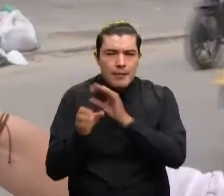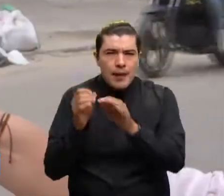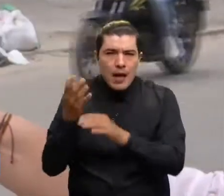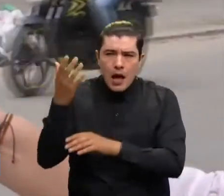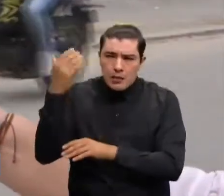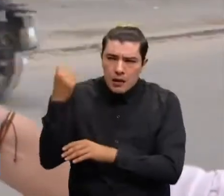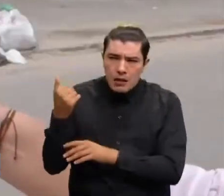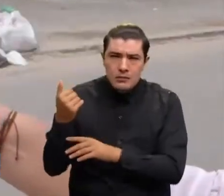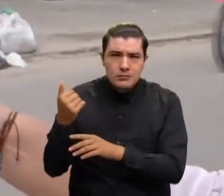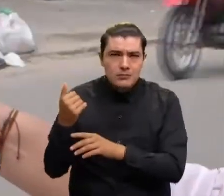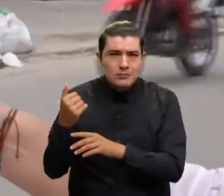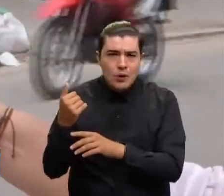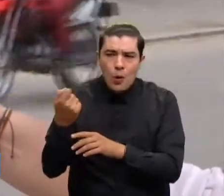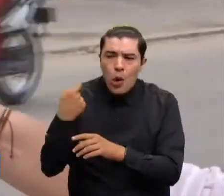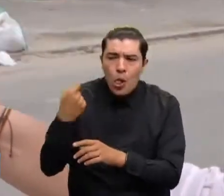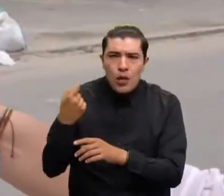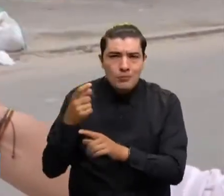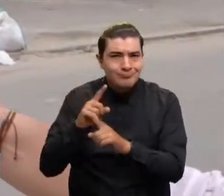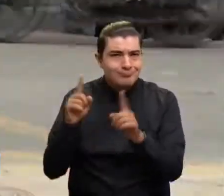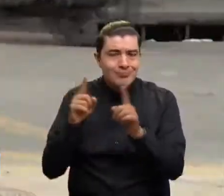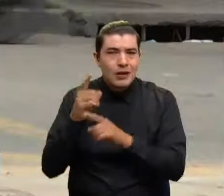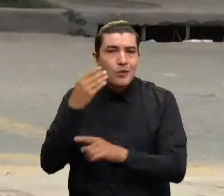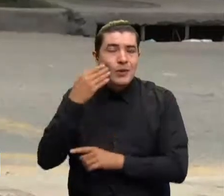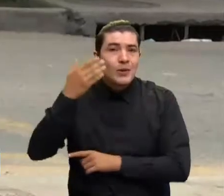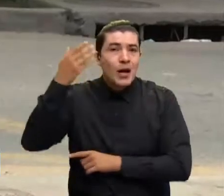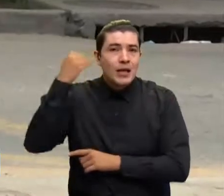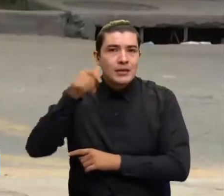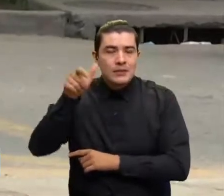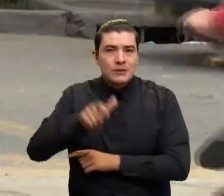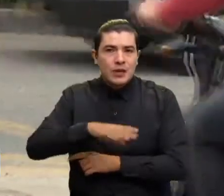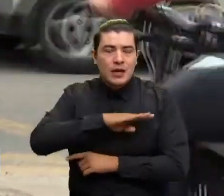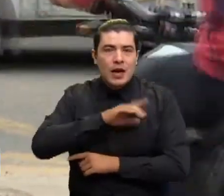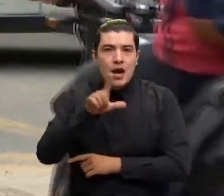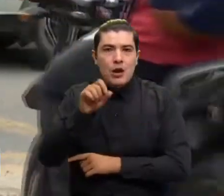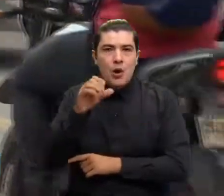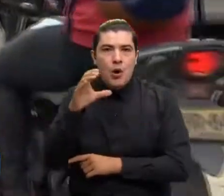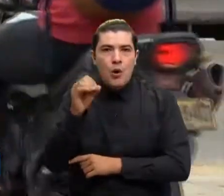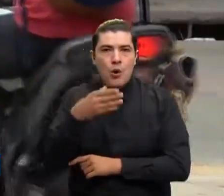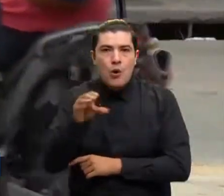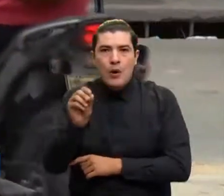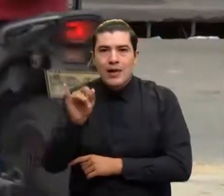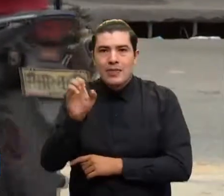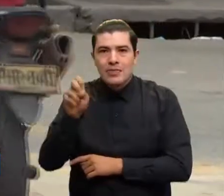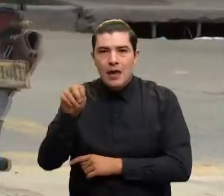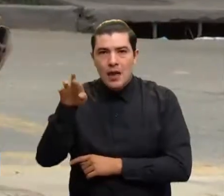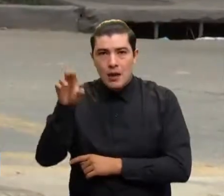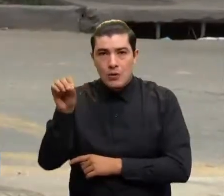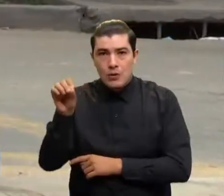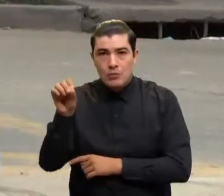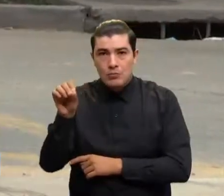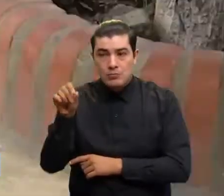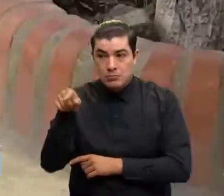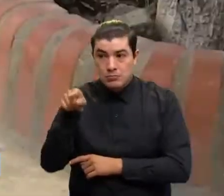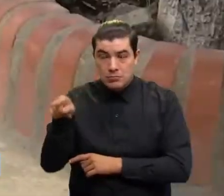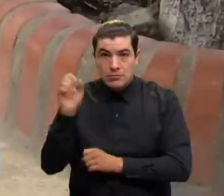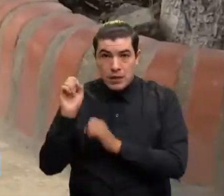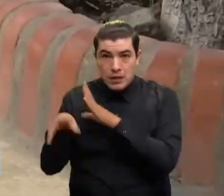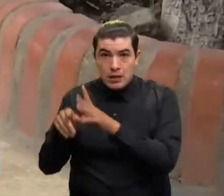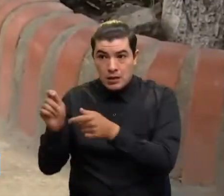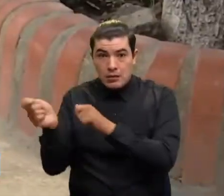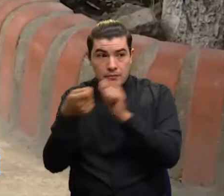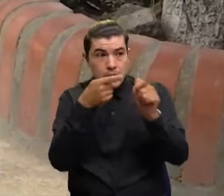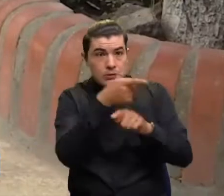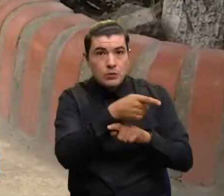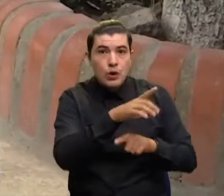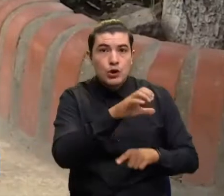Cuando estaba el loco Quintero de la alcaldía, el loco quería que la basura pasara allá a Chocodita. Bueno, la